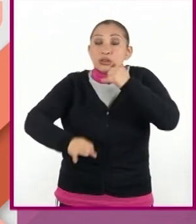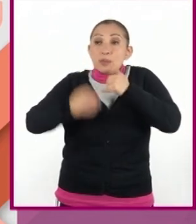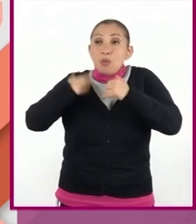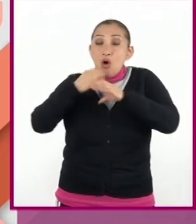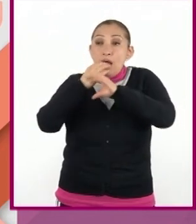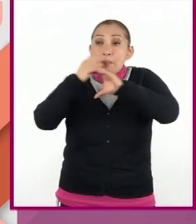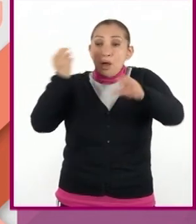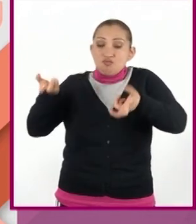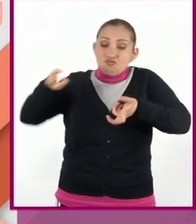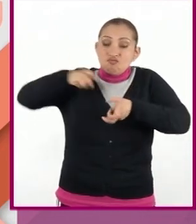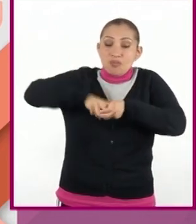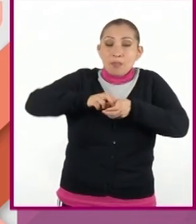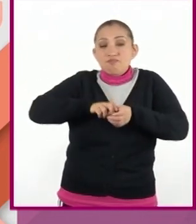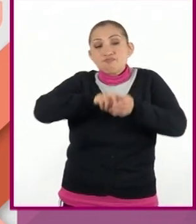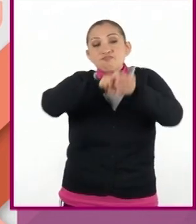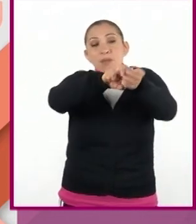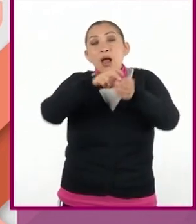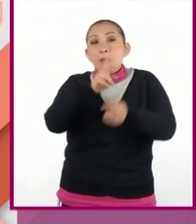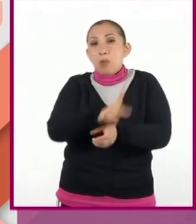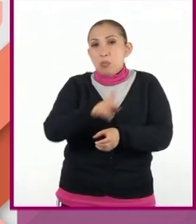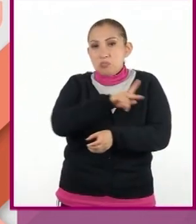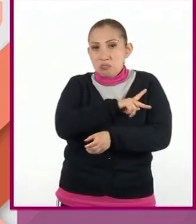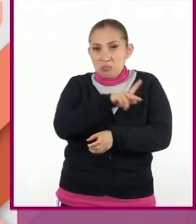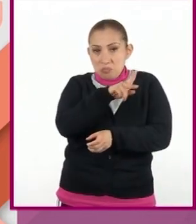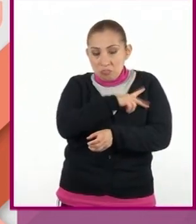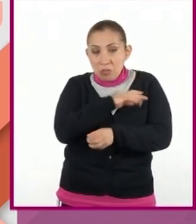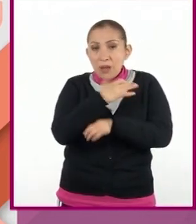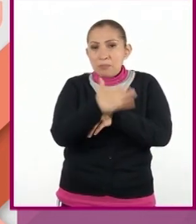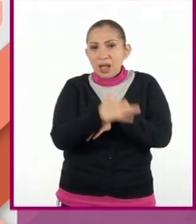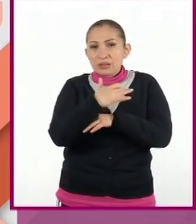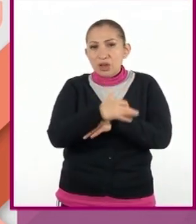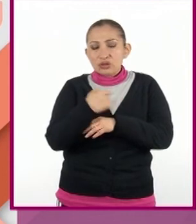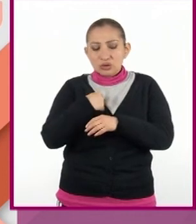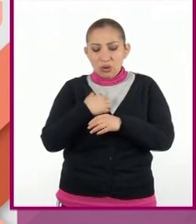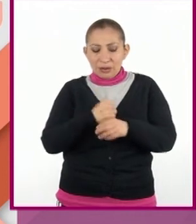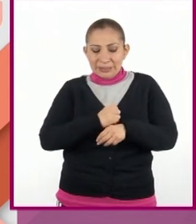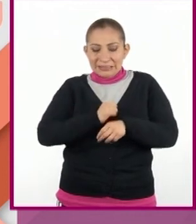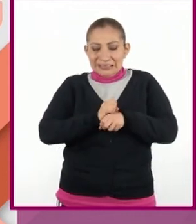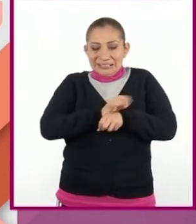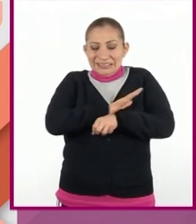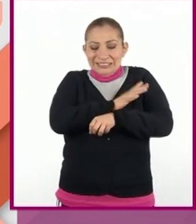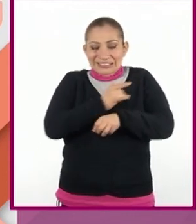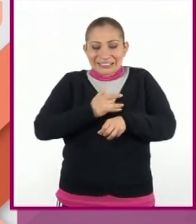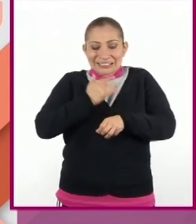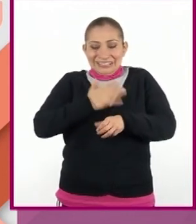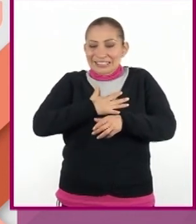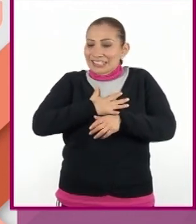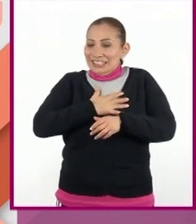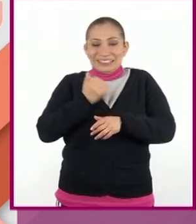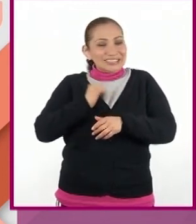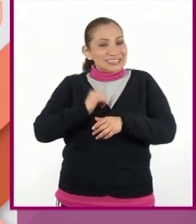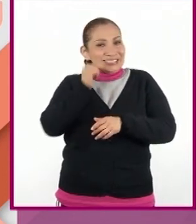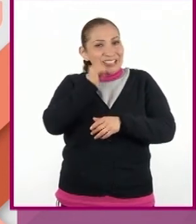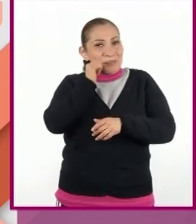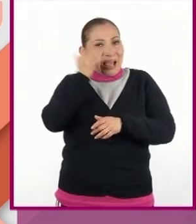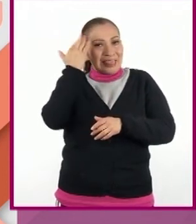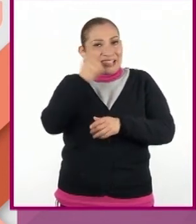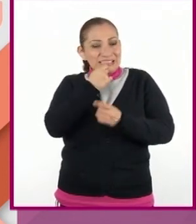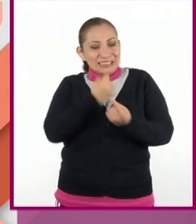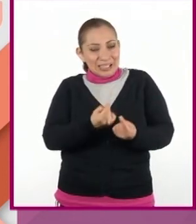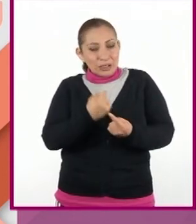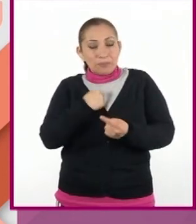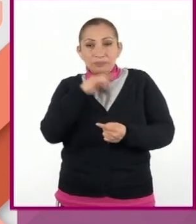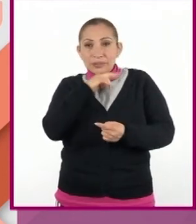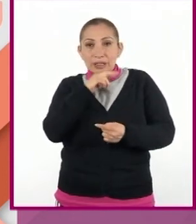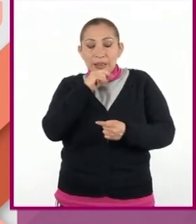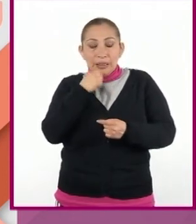bus que me llevaría a mi pueblo. Mientras sentí en mi pecho una emoción como las que experimenté siendo niño. Cuando